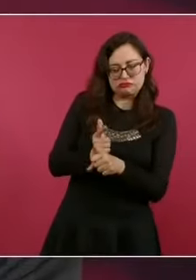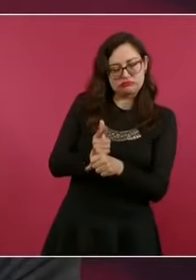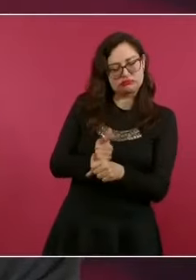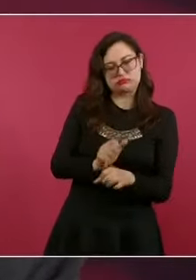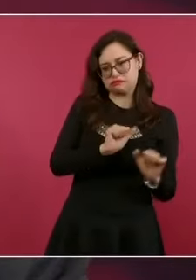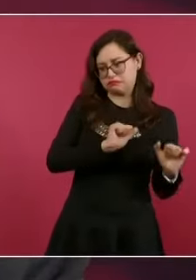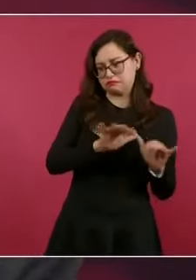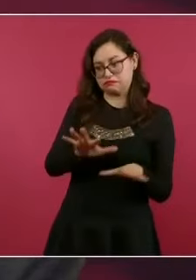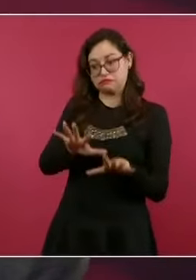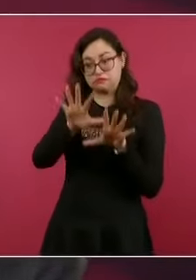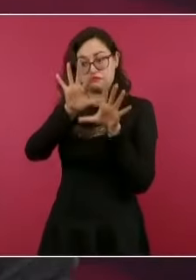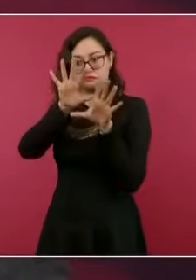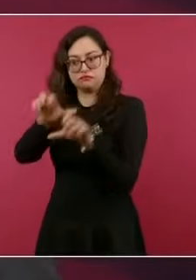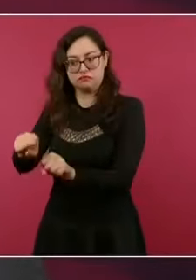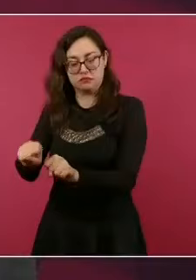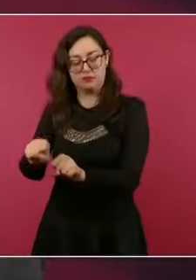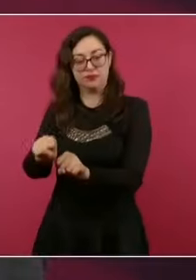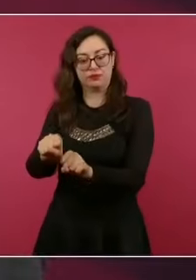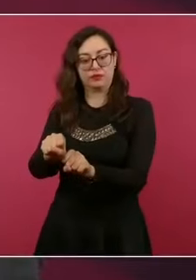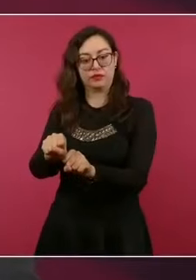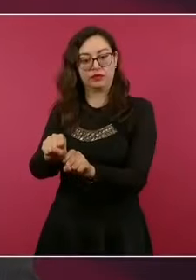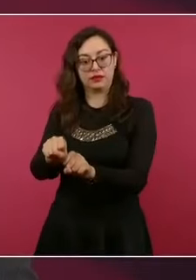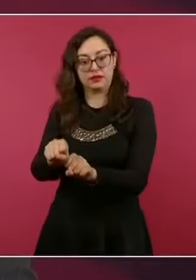tratan de detener a uno,